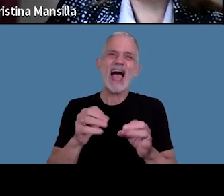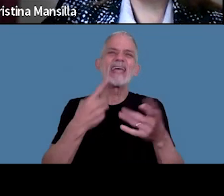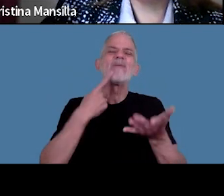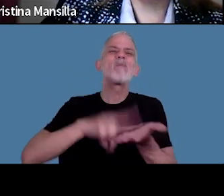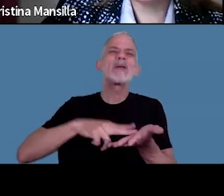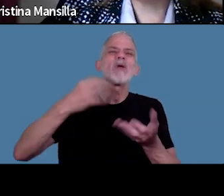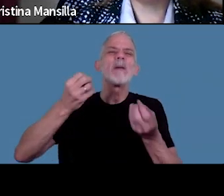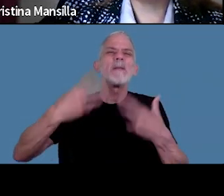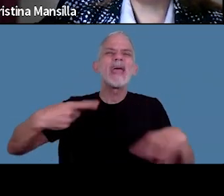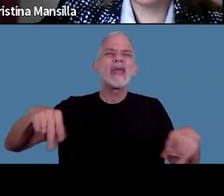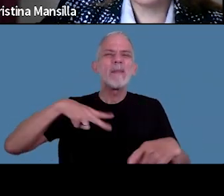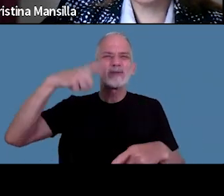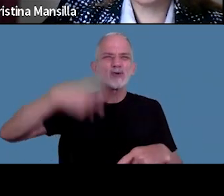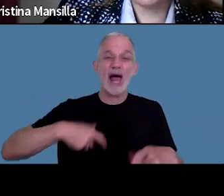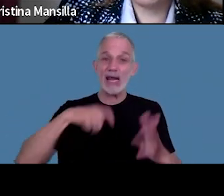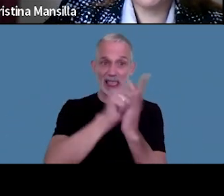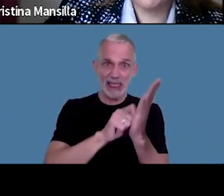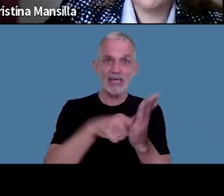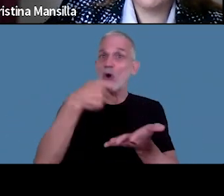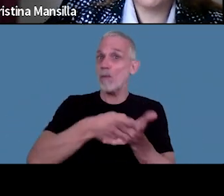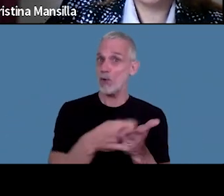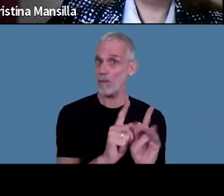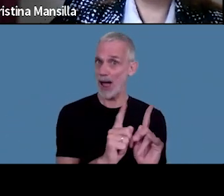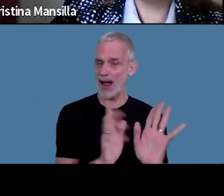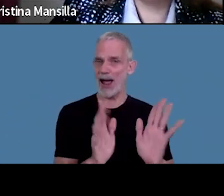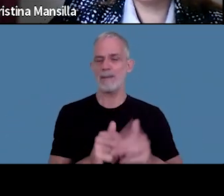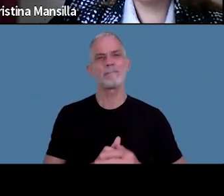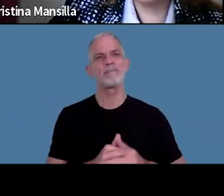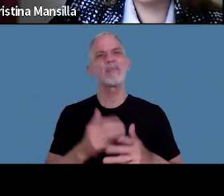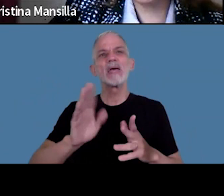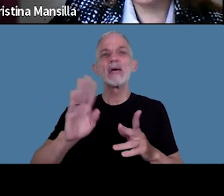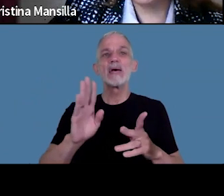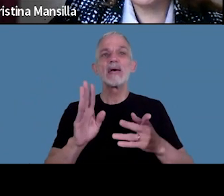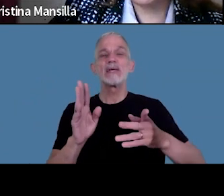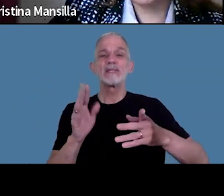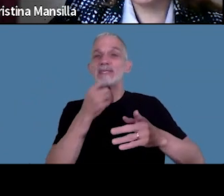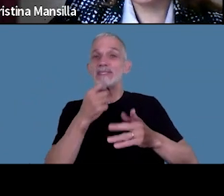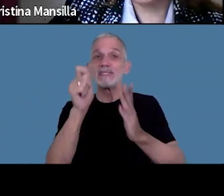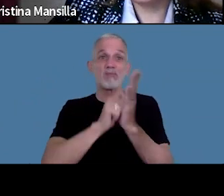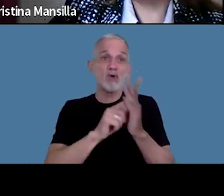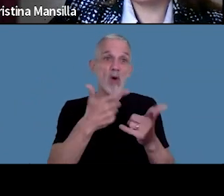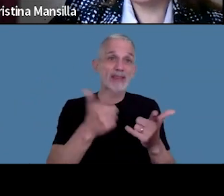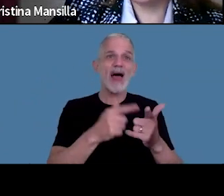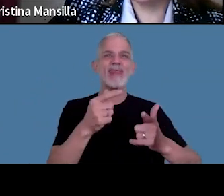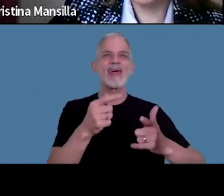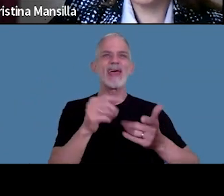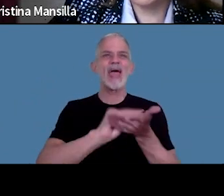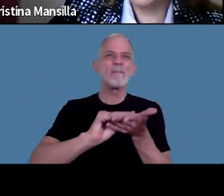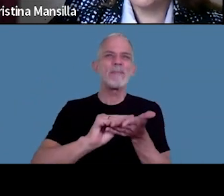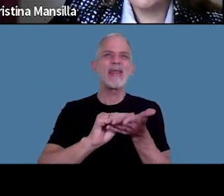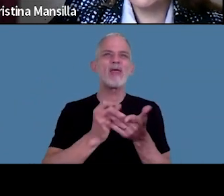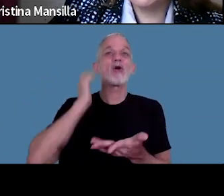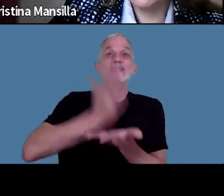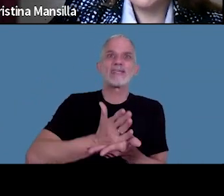no estar alcanzado no estar inscrito y pagando bienes personales no encontrarse en el registro de empleadores con